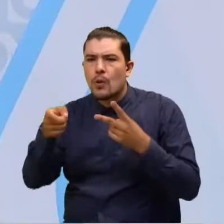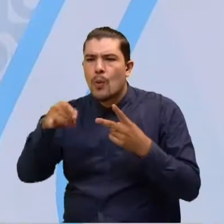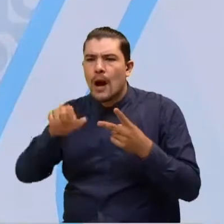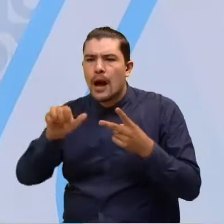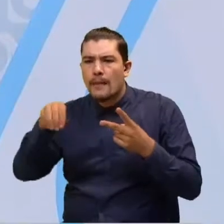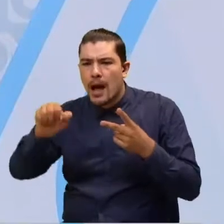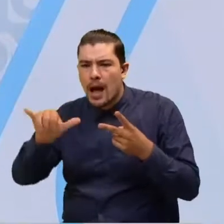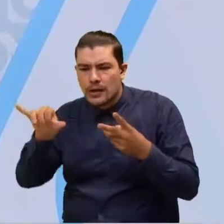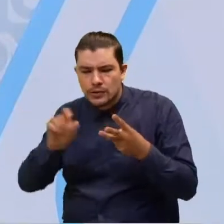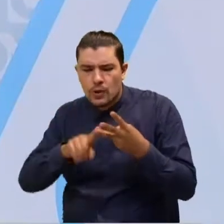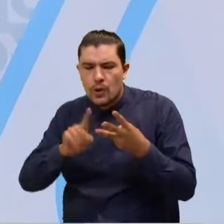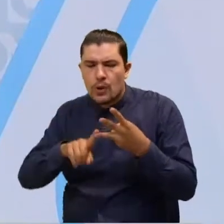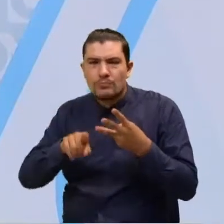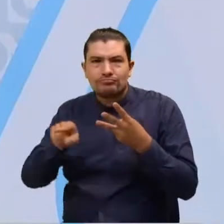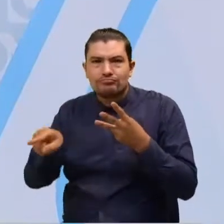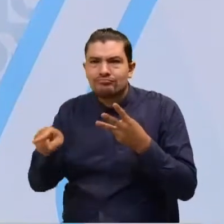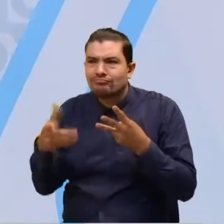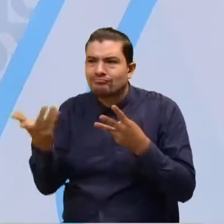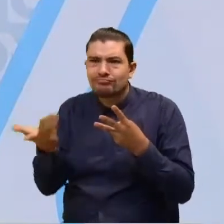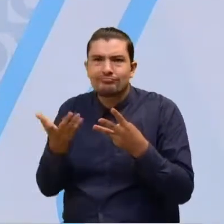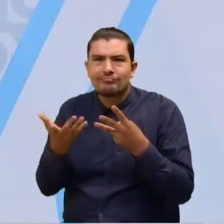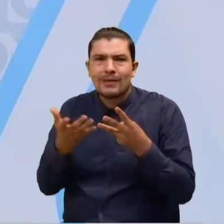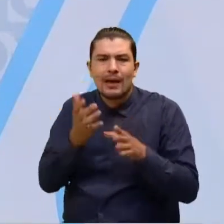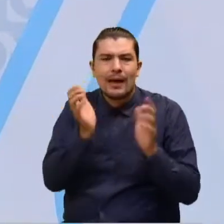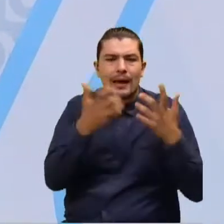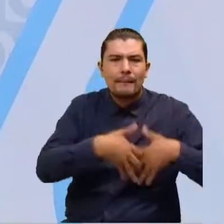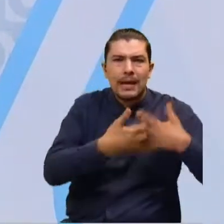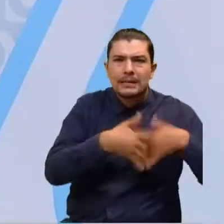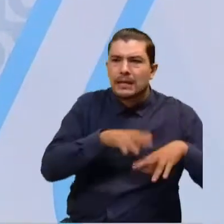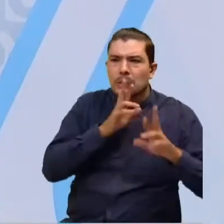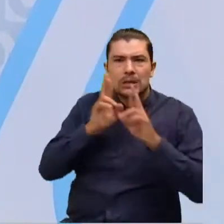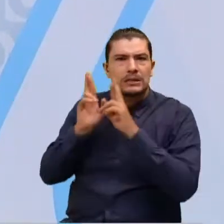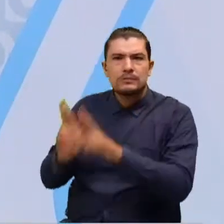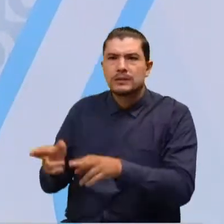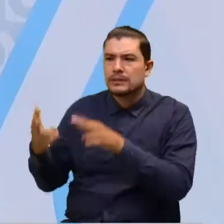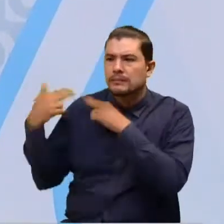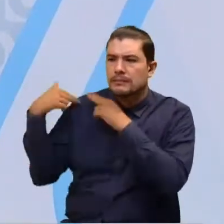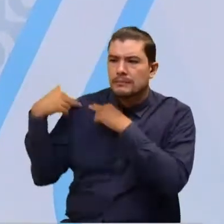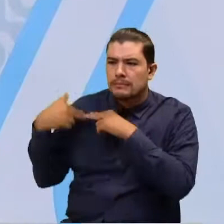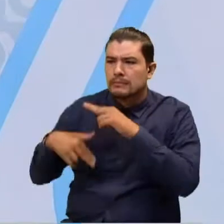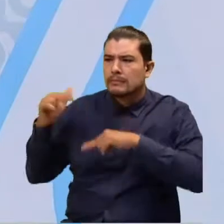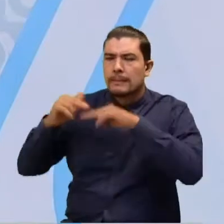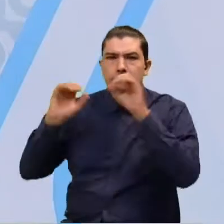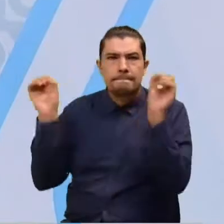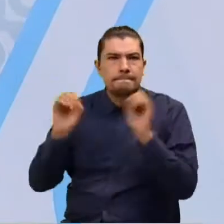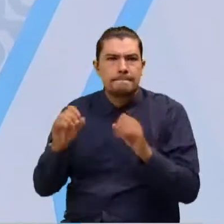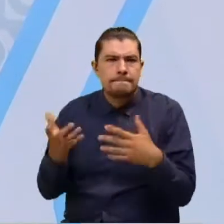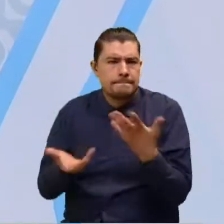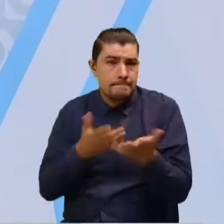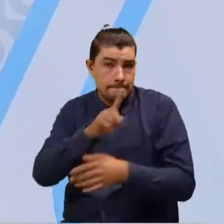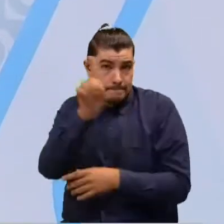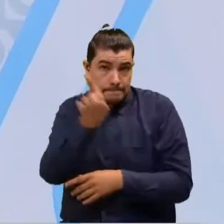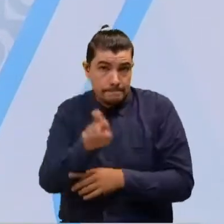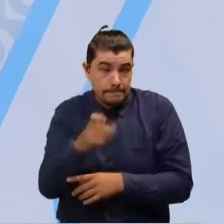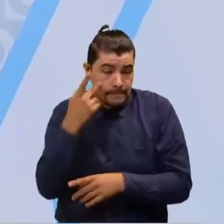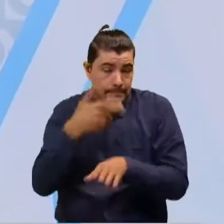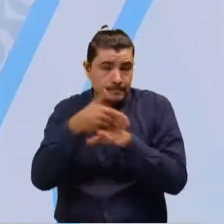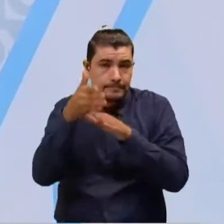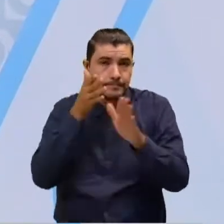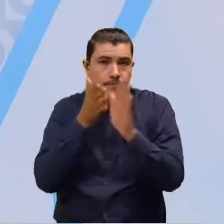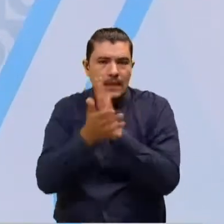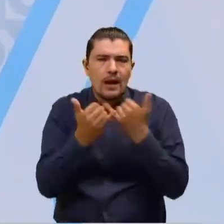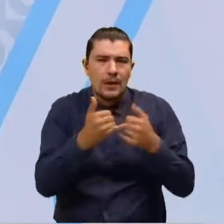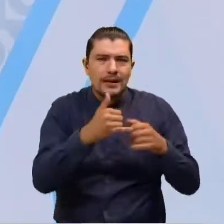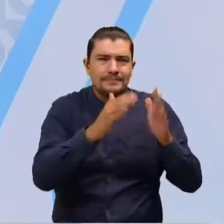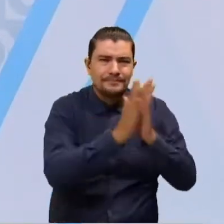está dando el recurso, pero esta entidad no quiere responder? Dejamos allí la inquietud. Ahora nos dirigimos hacia el barrio Venecia, detrás del terminal,